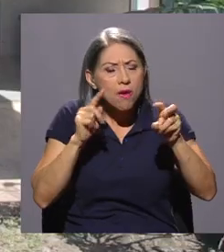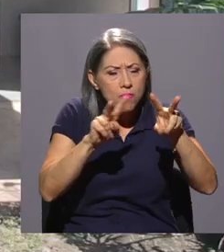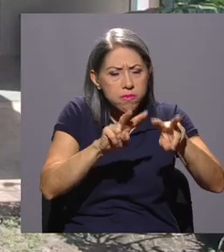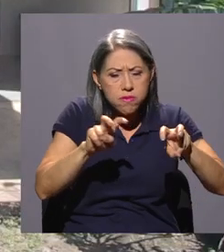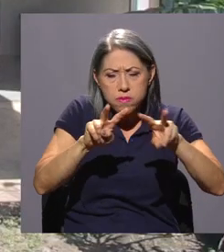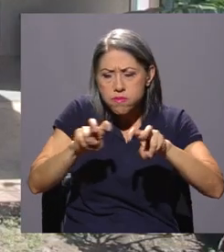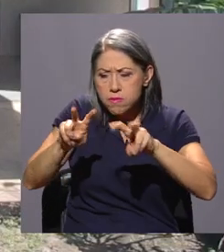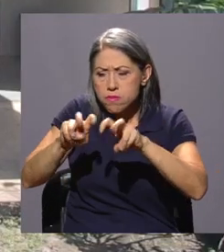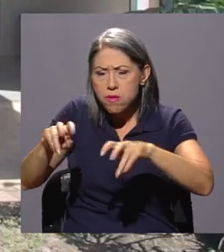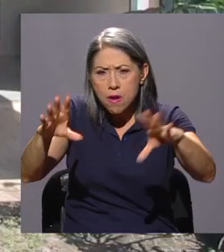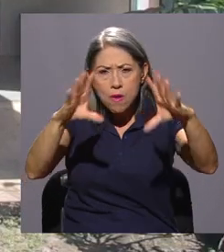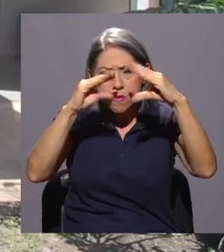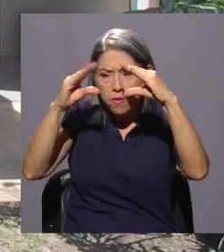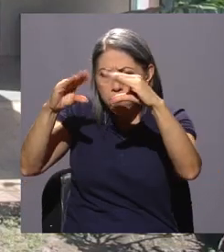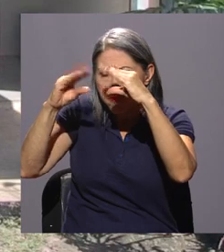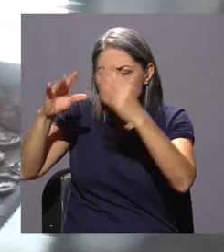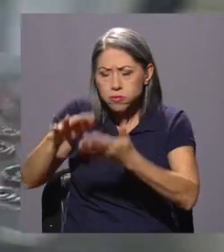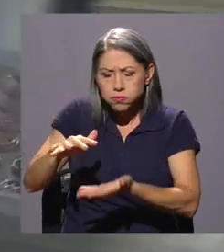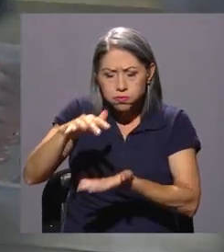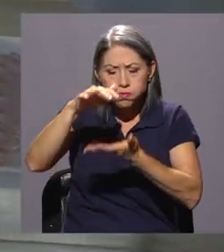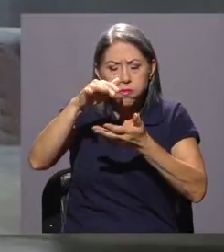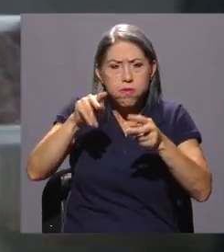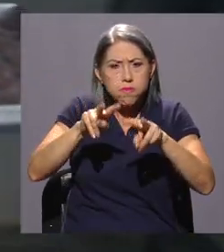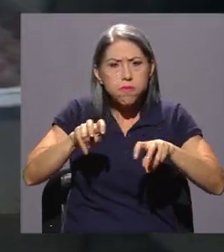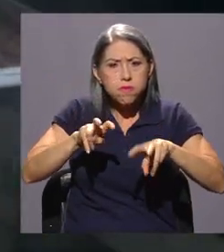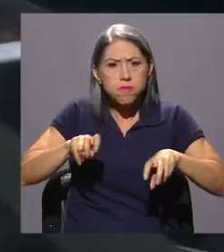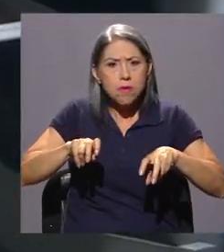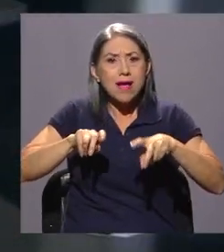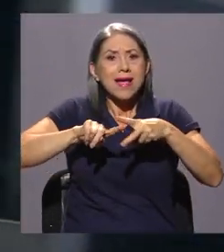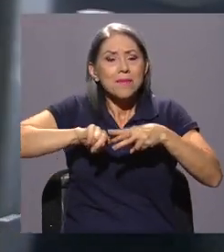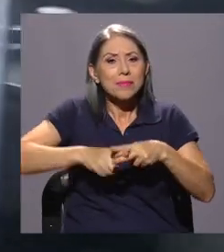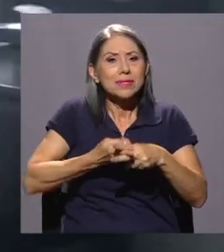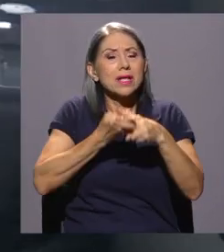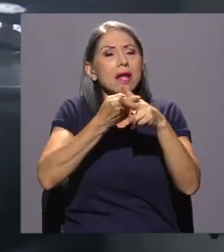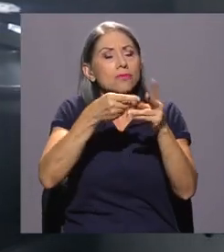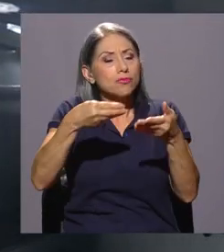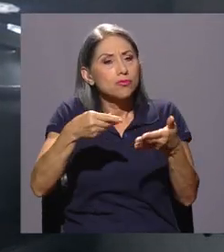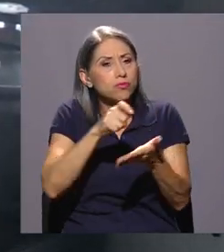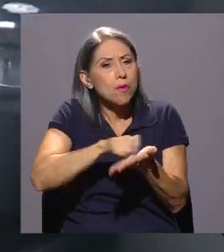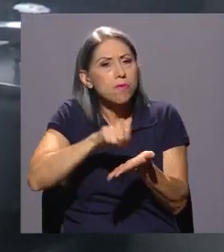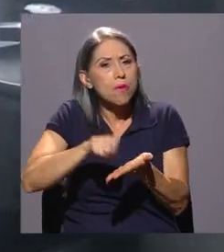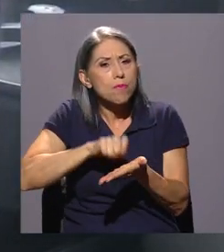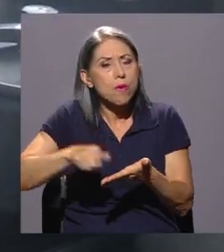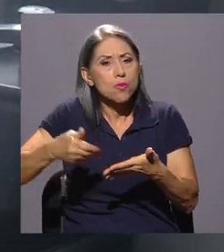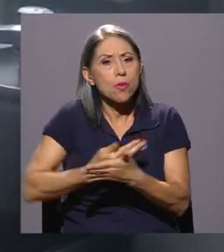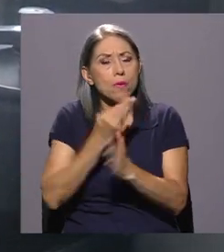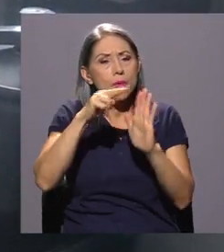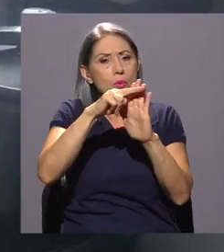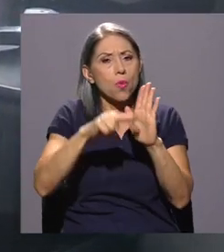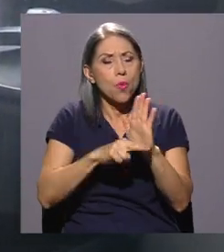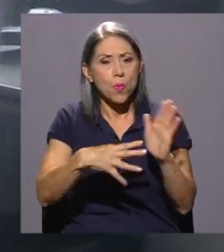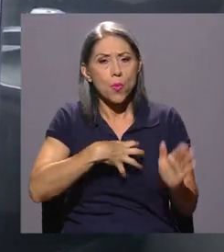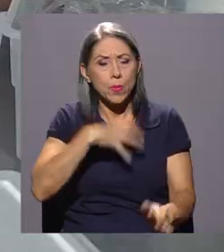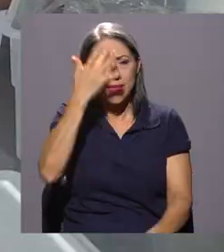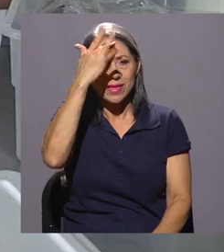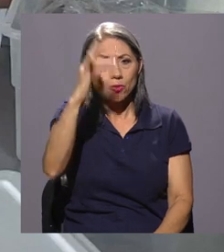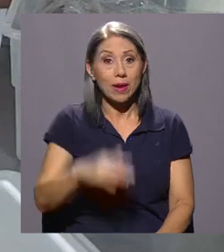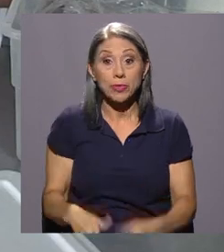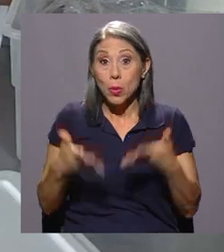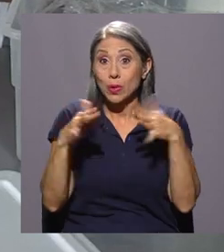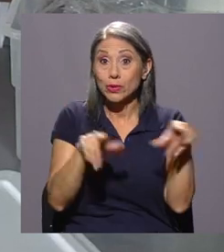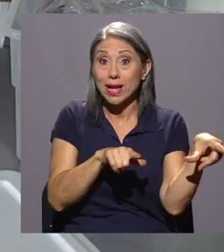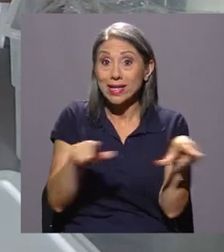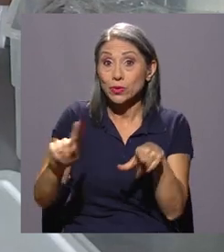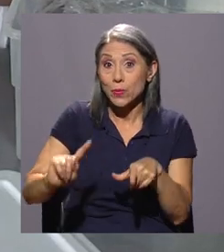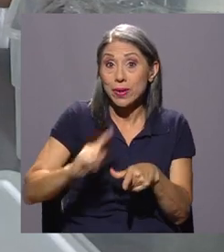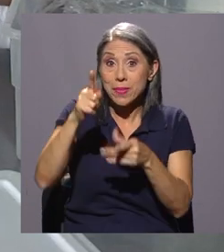todo lo que recolectamos y vamos a empezar a elaborar entonces el texto de nueva normativa de propiedad intelectual. En cuanto